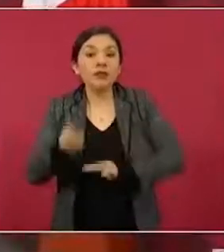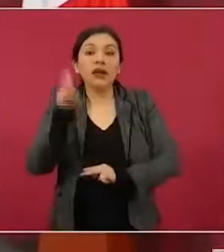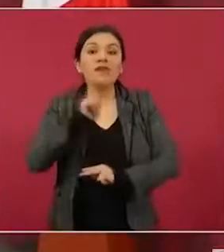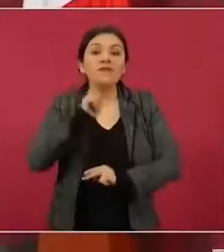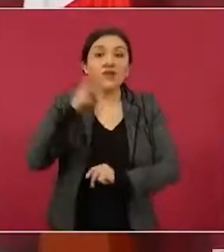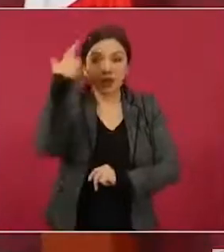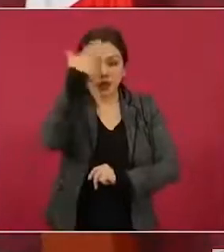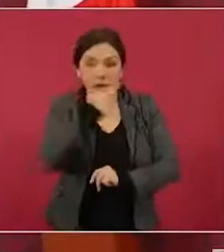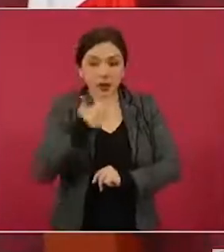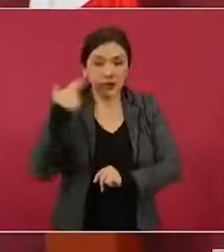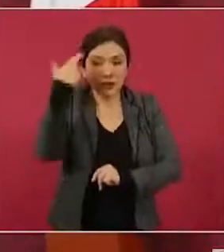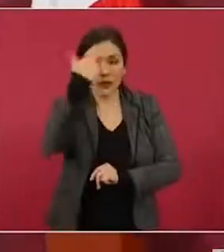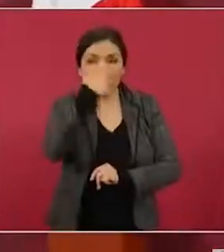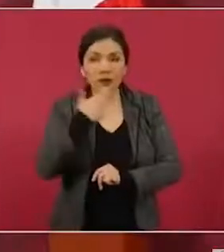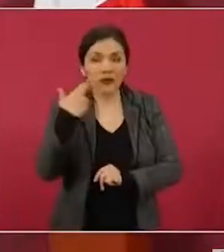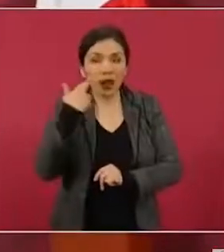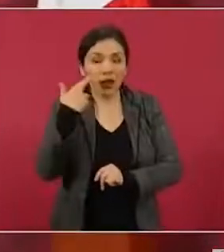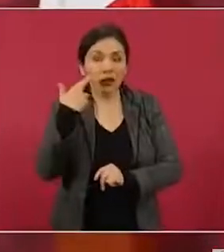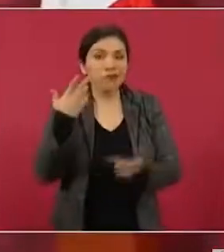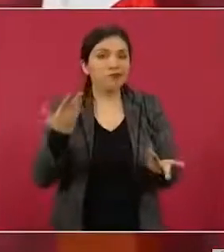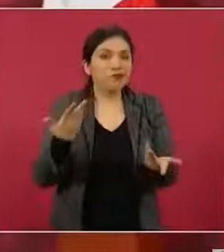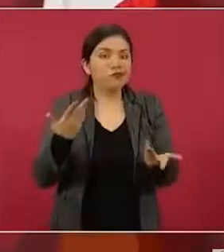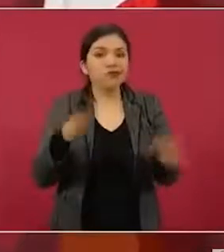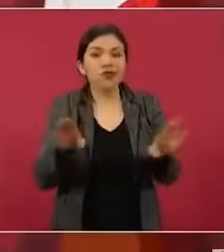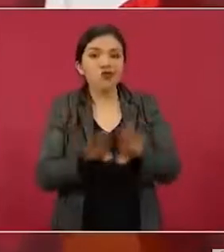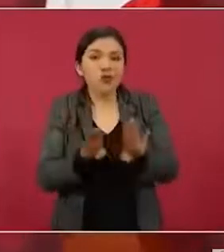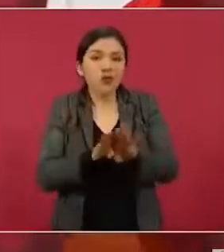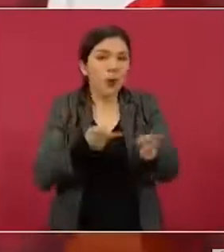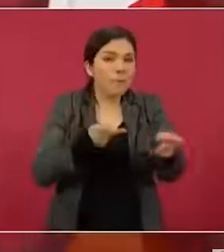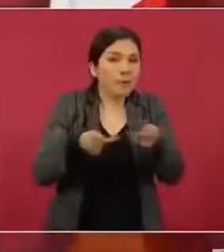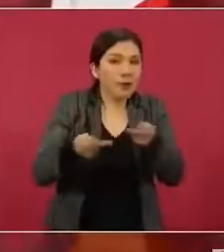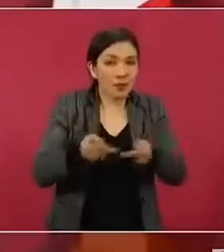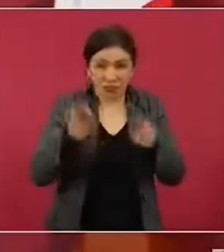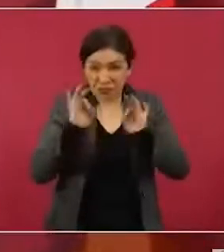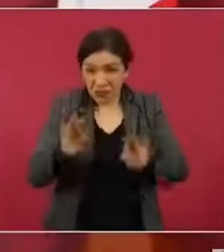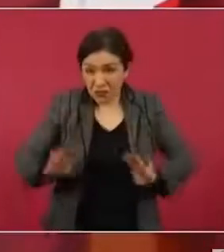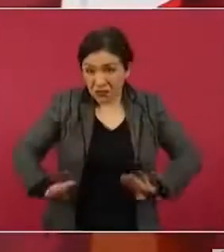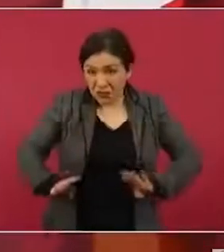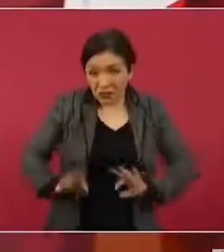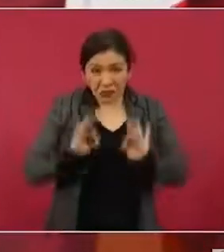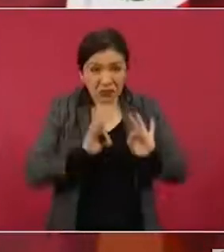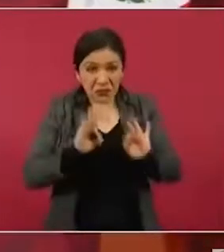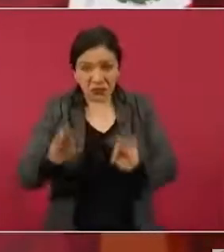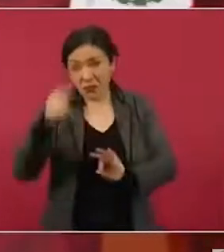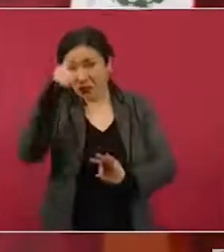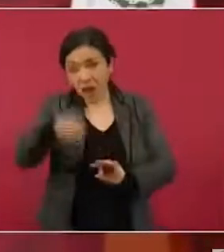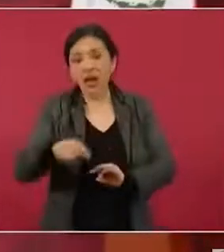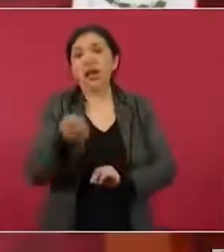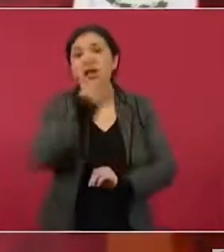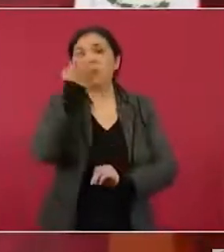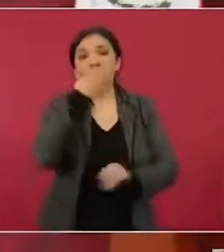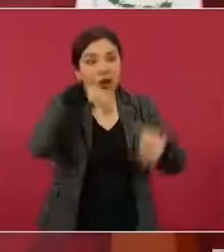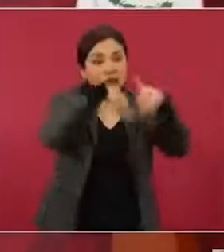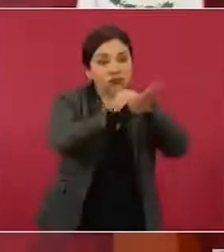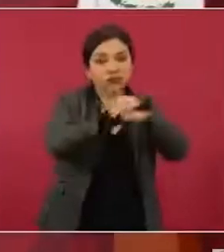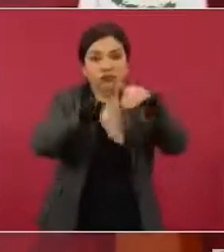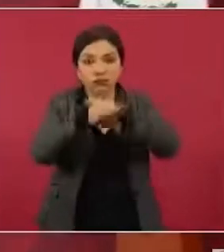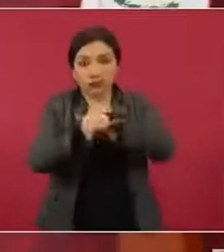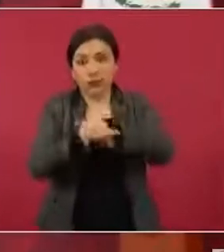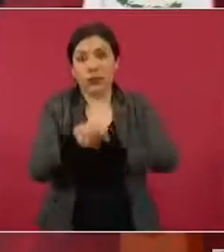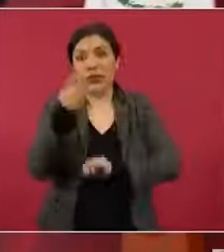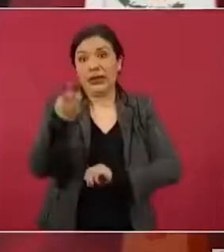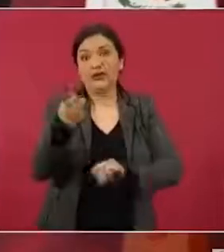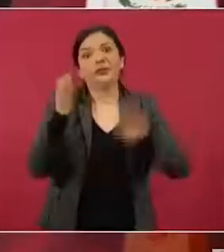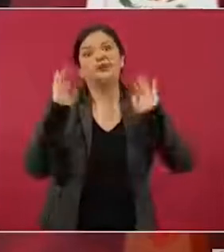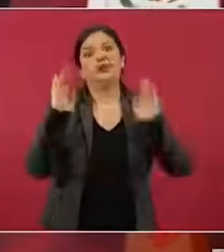si conviene el regreso a clases presenciales, ya es un